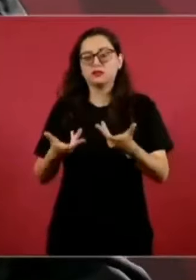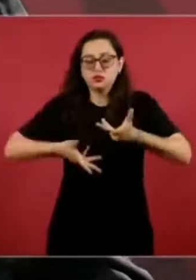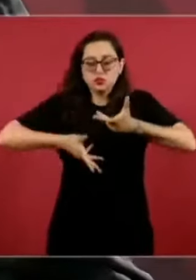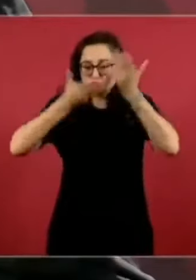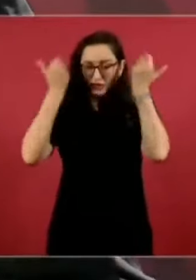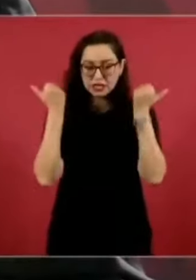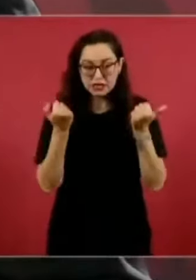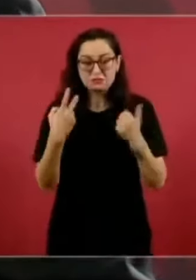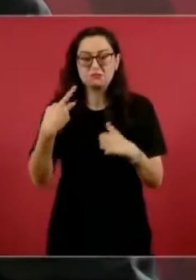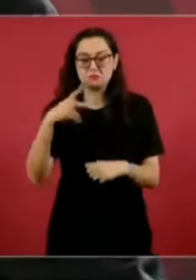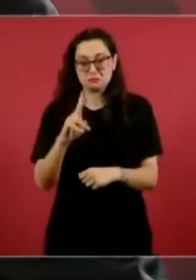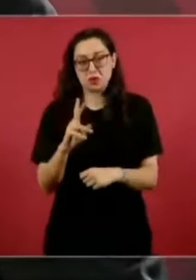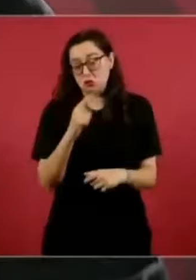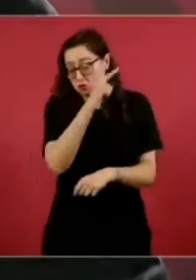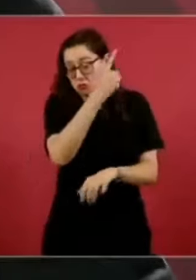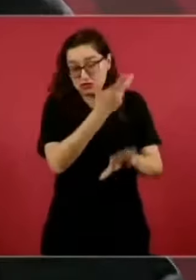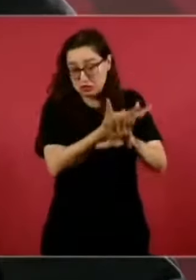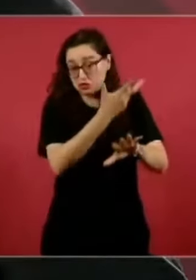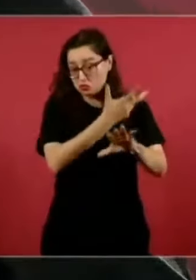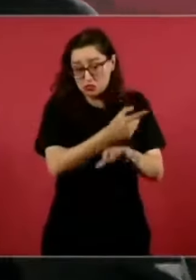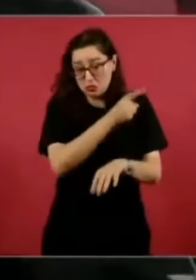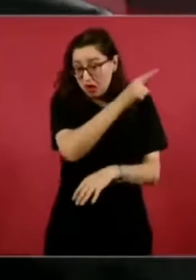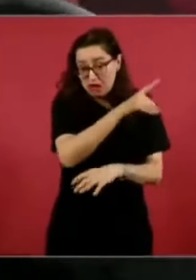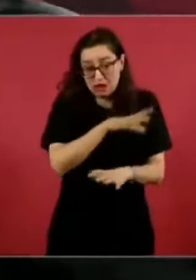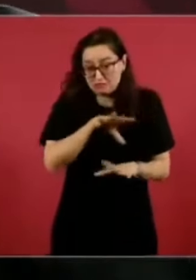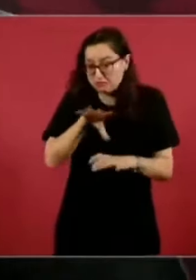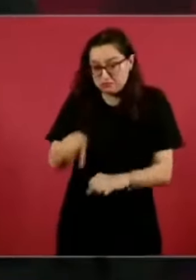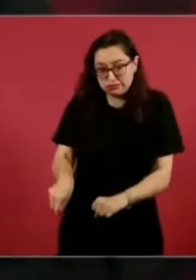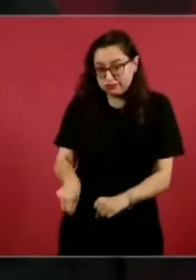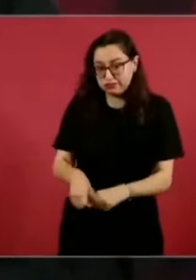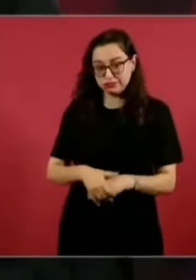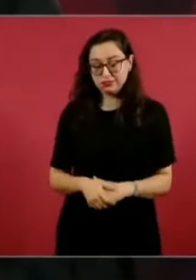o que lo detuvieron